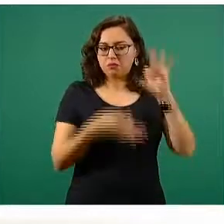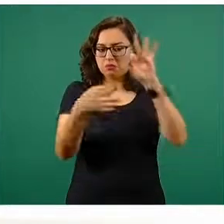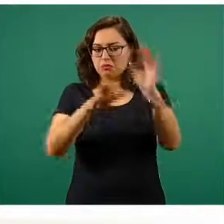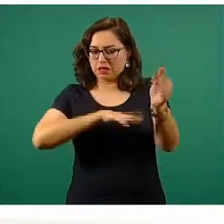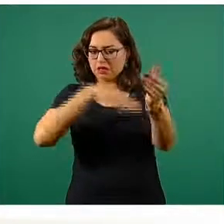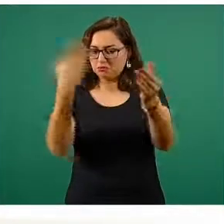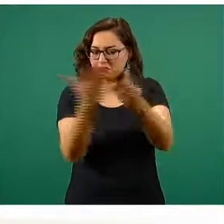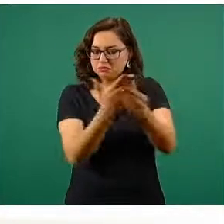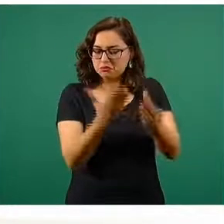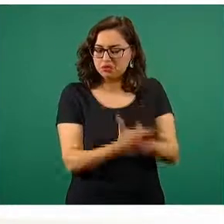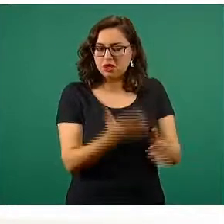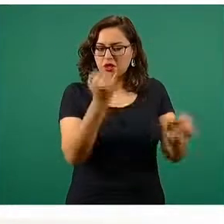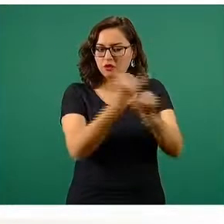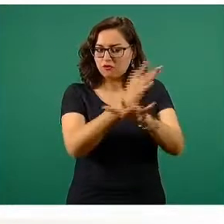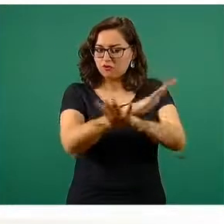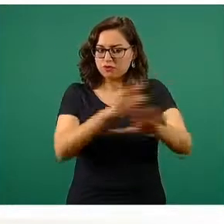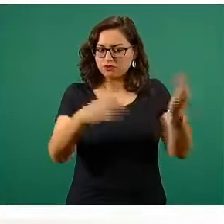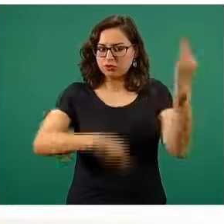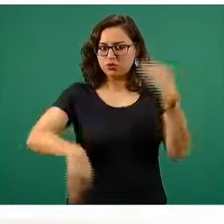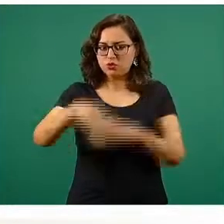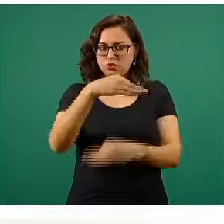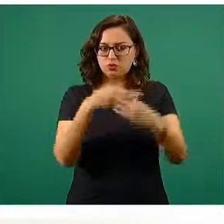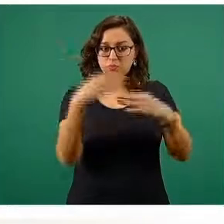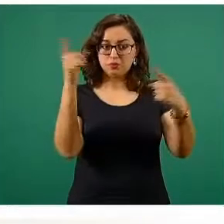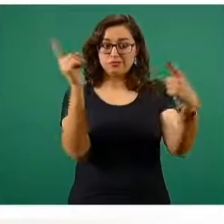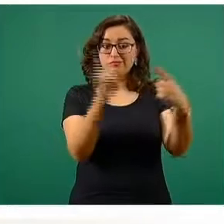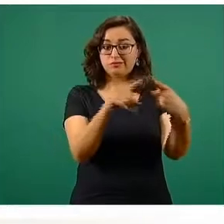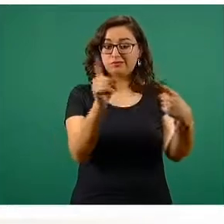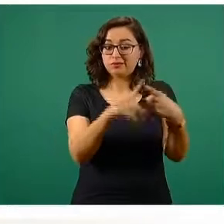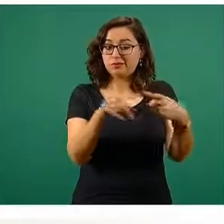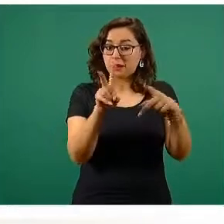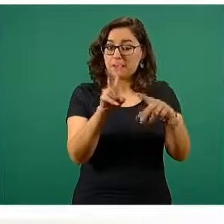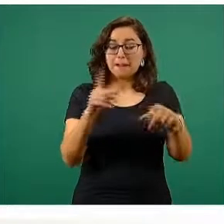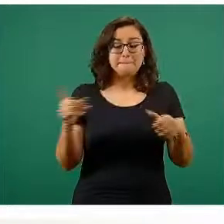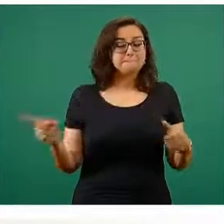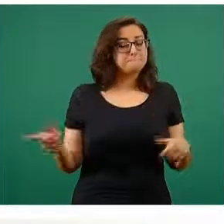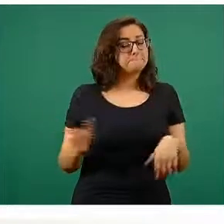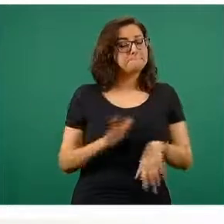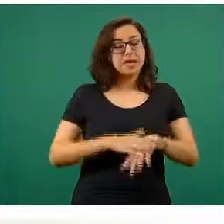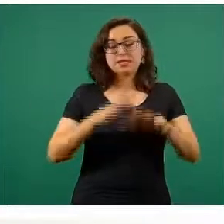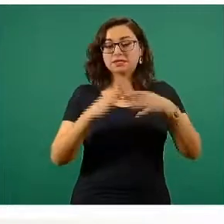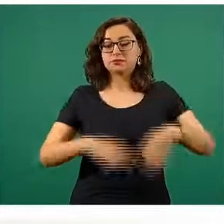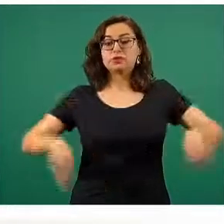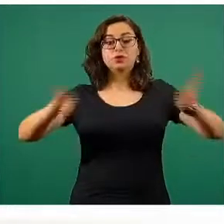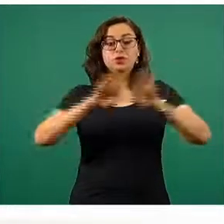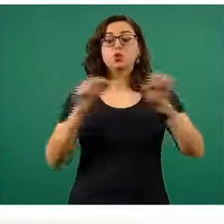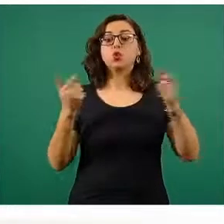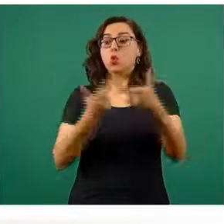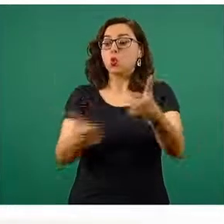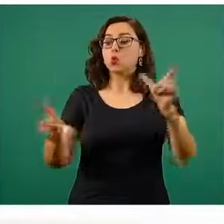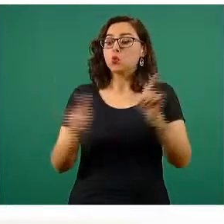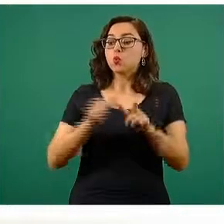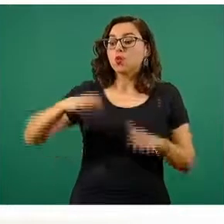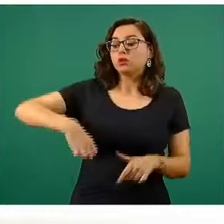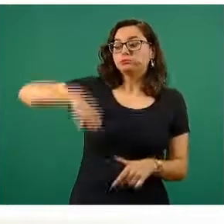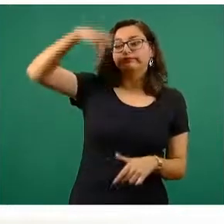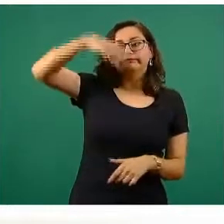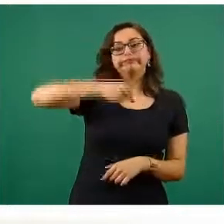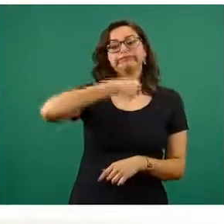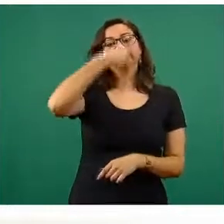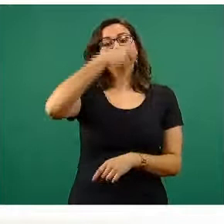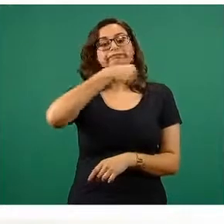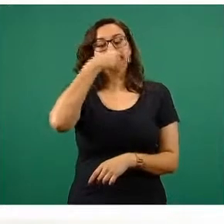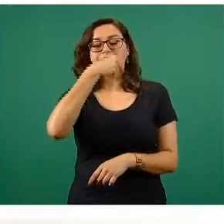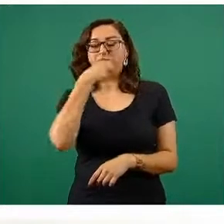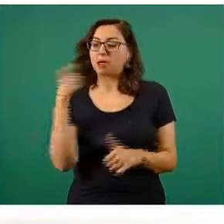COVID-19 en México, que es la edad. El grupo de edad prioritario de acuerdo con las recomendaciones del Grupo Técnico Asesor de